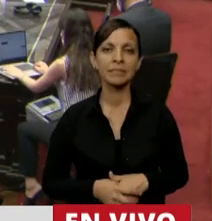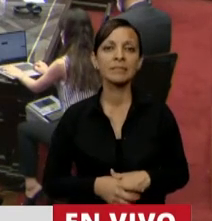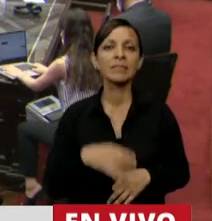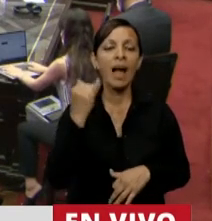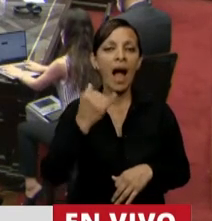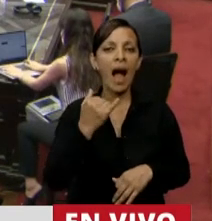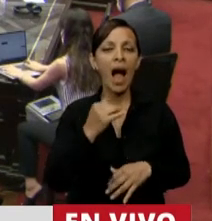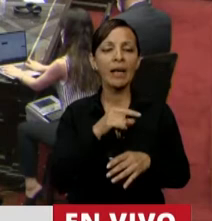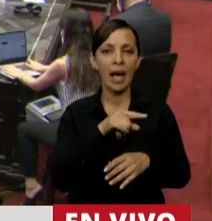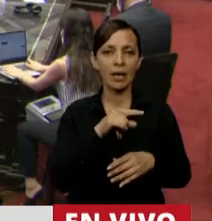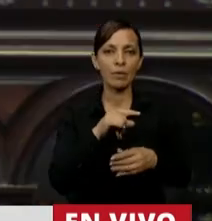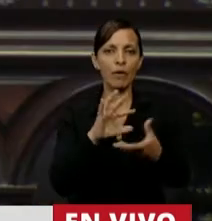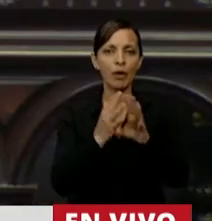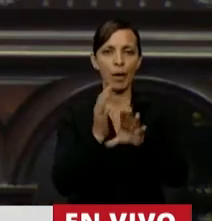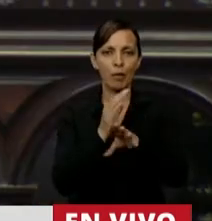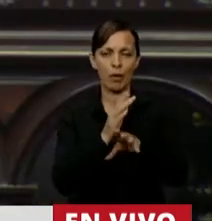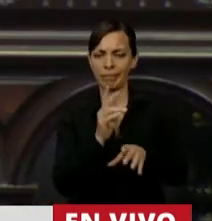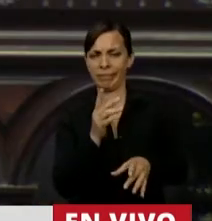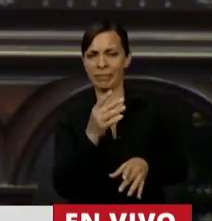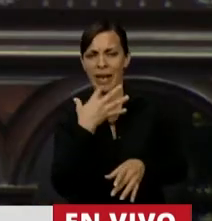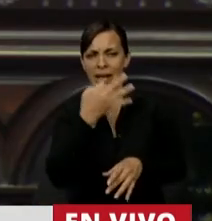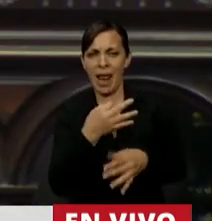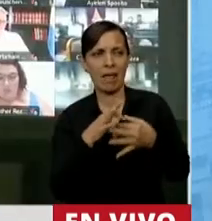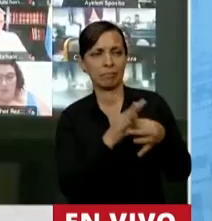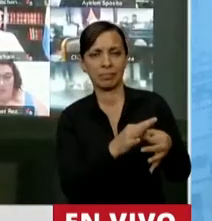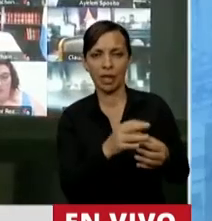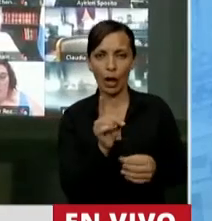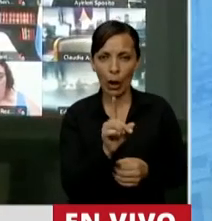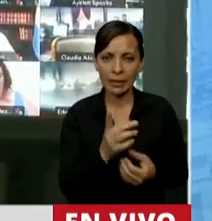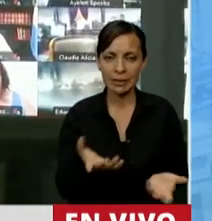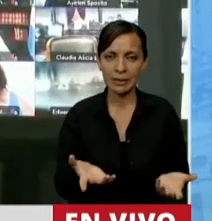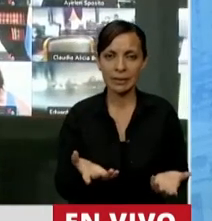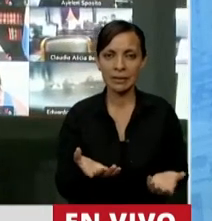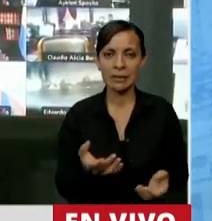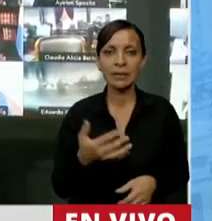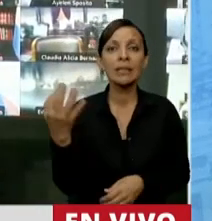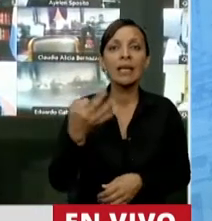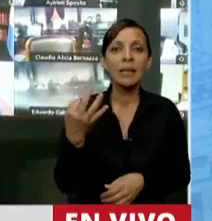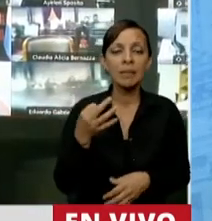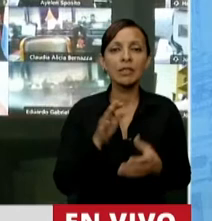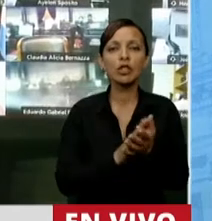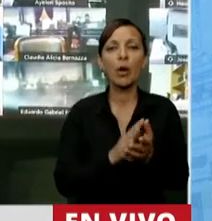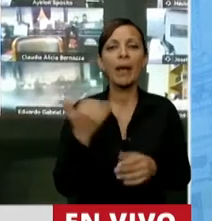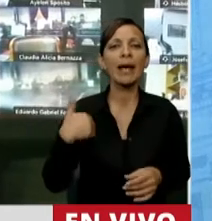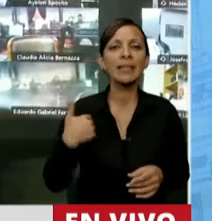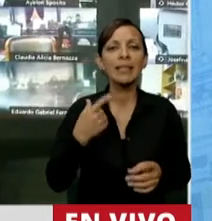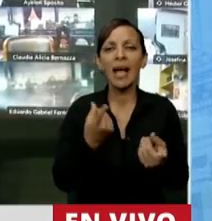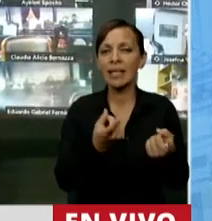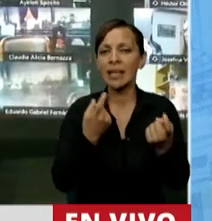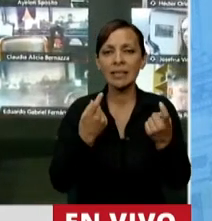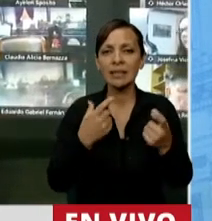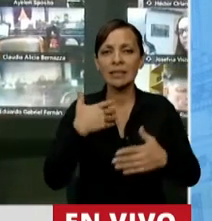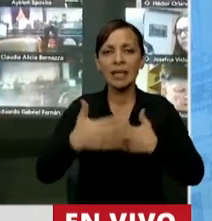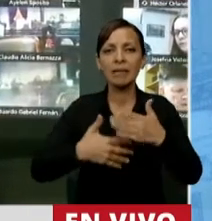concepción totalmente negadora de la realidad, y especialmente de lo que la Argentina necesita para salir de esta